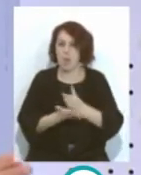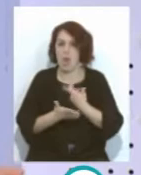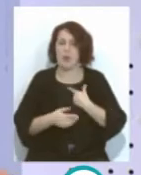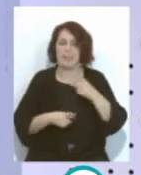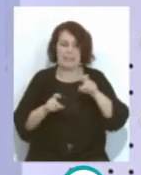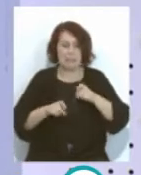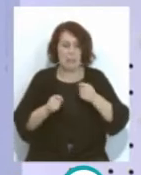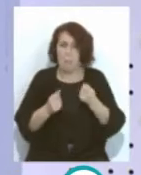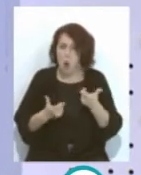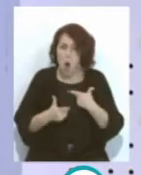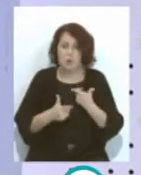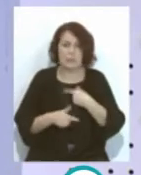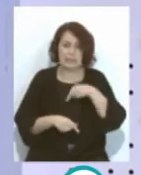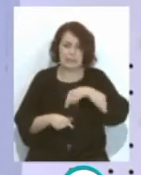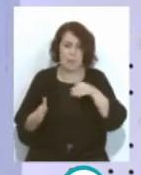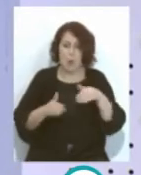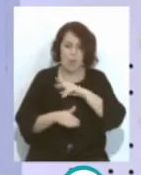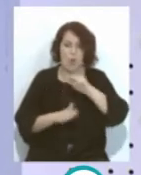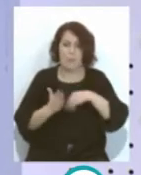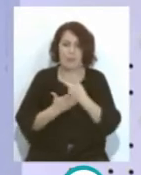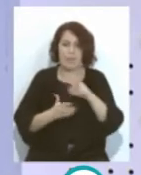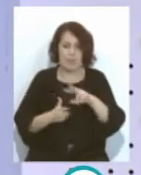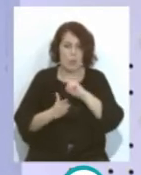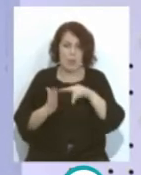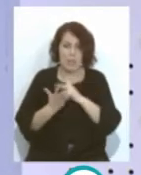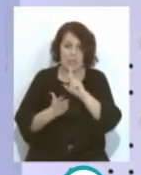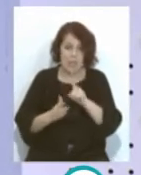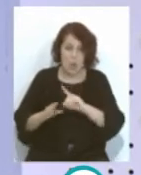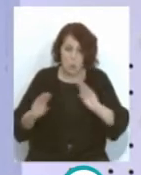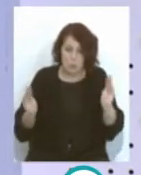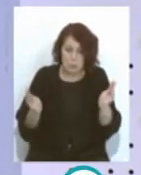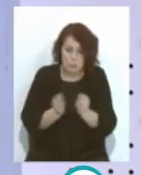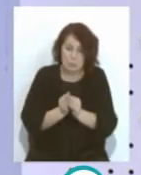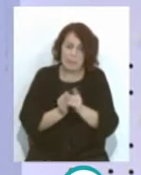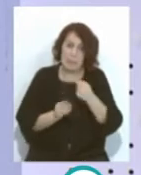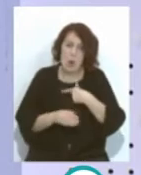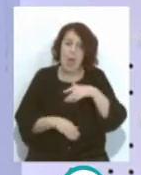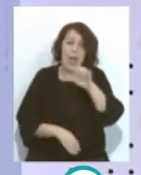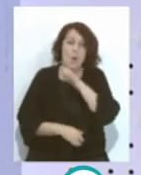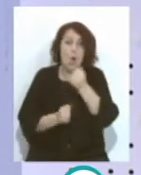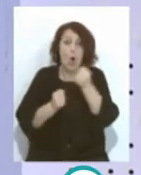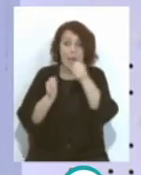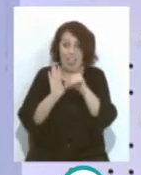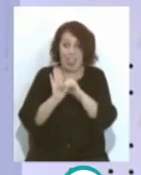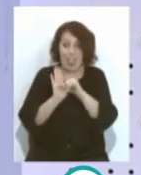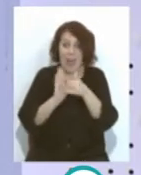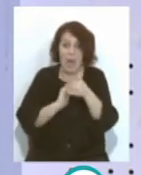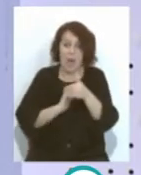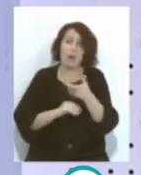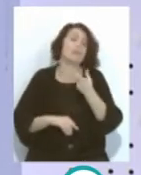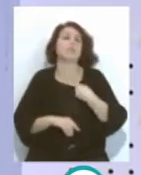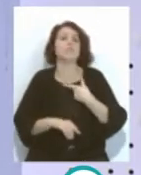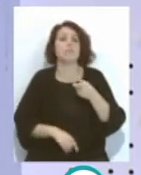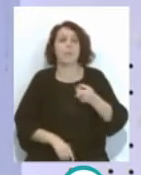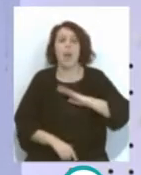Tan condensado Que está El de esta temporada 2020-2021 Porque tenemos La Eurocopa A la vuelta De la esquina Todo eso Va pasando Factura Y al final